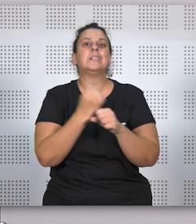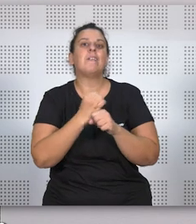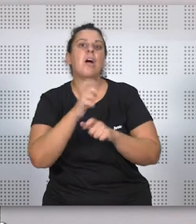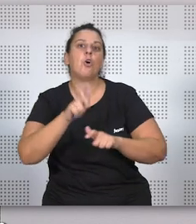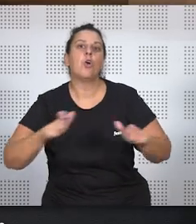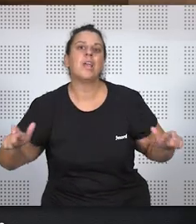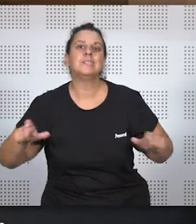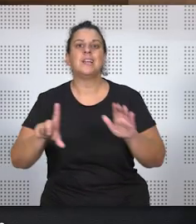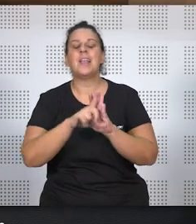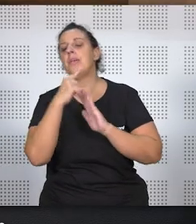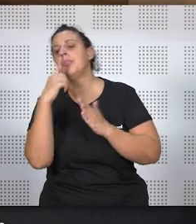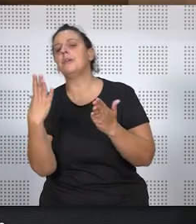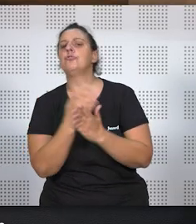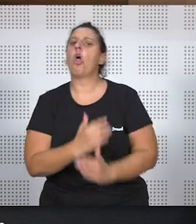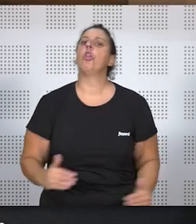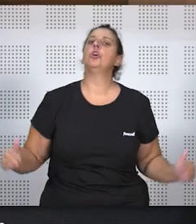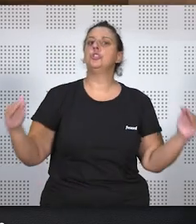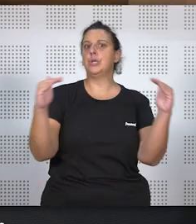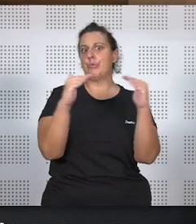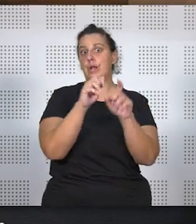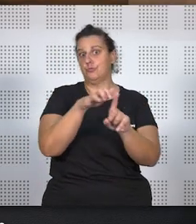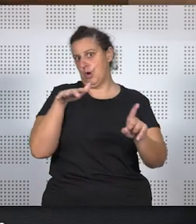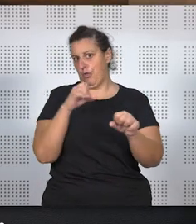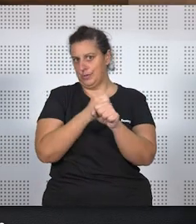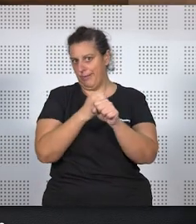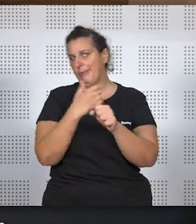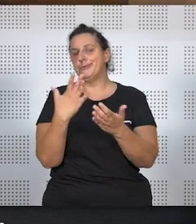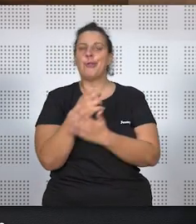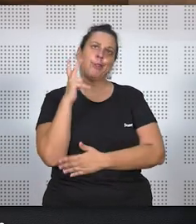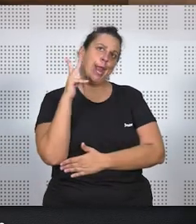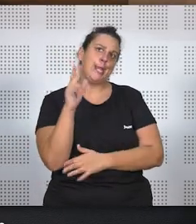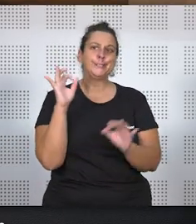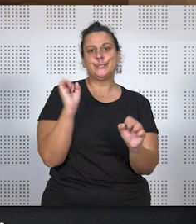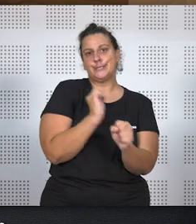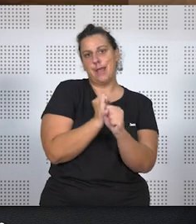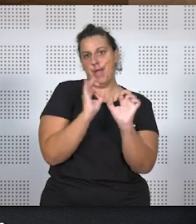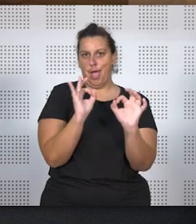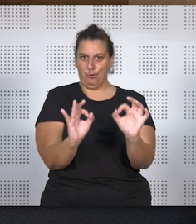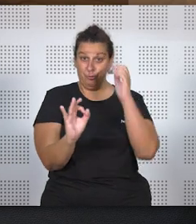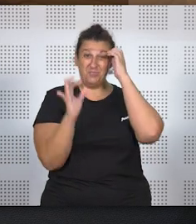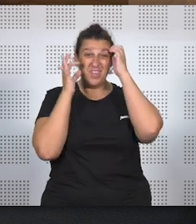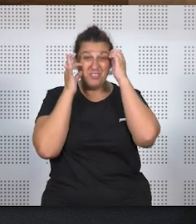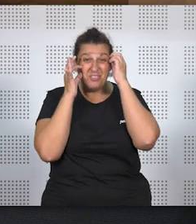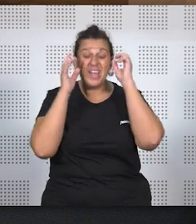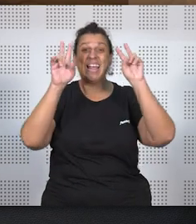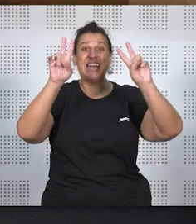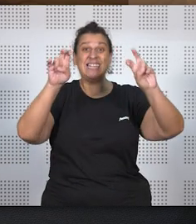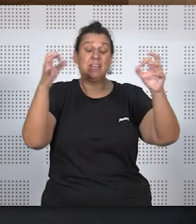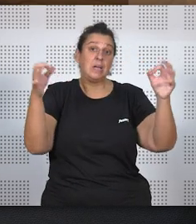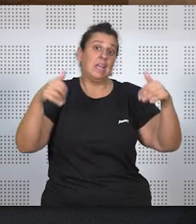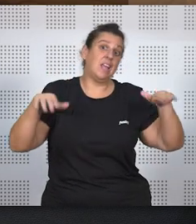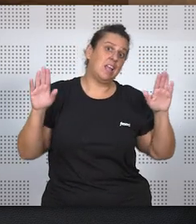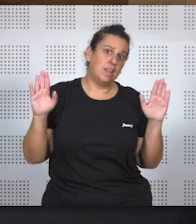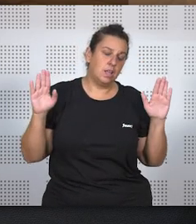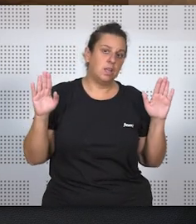diga que todos somos iguales y que hay que trabajar en todos los derechos, incluso el trabajo y tal, la cuestión es que,